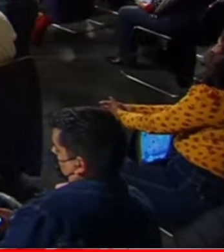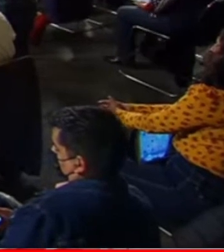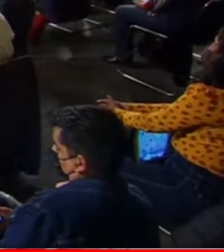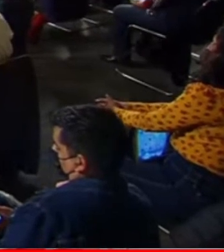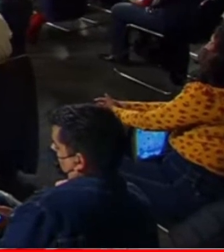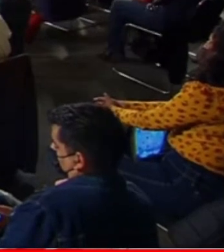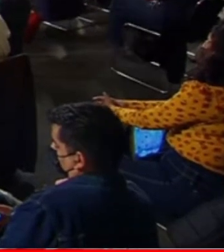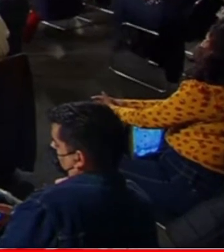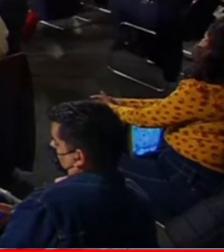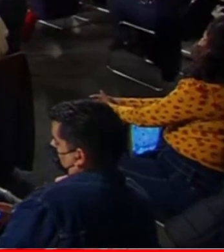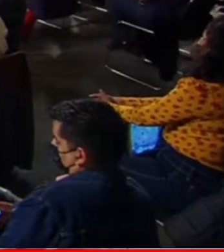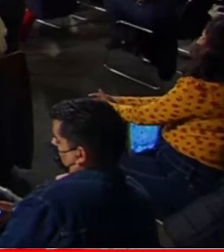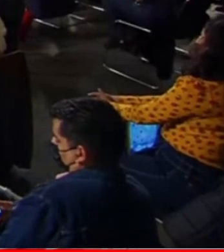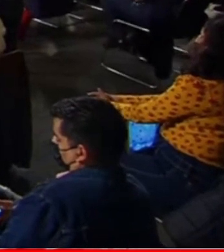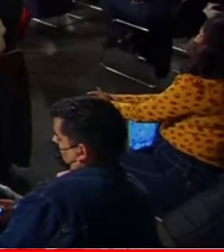estas grandes empresas